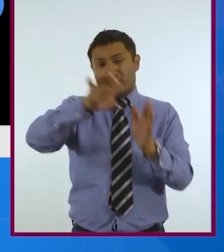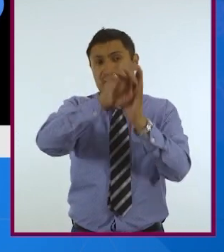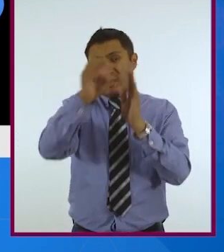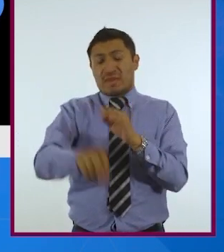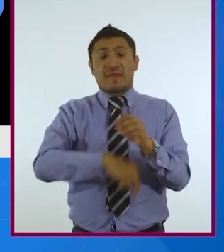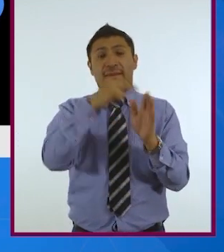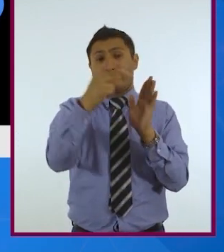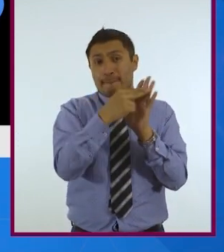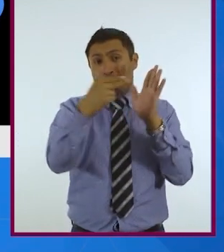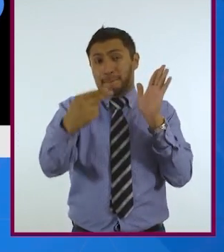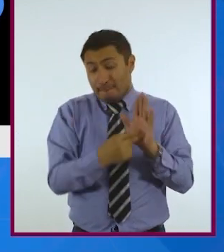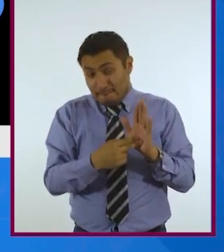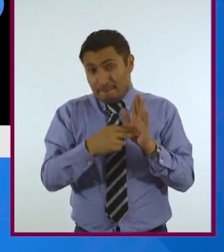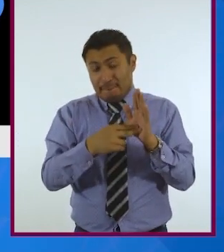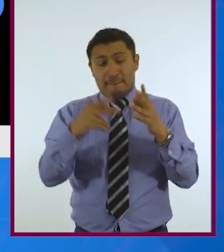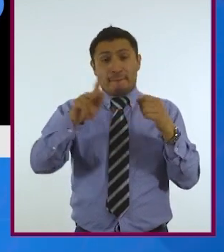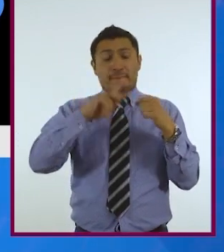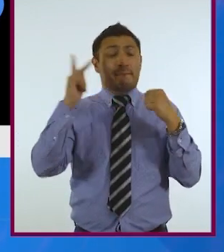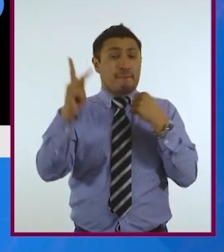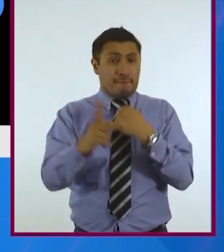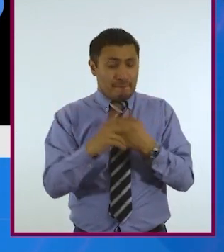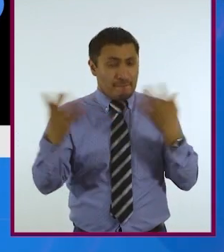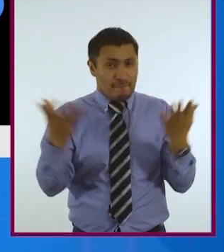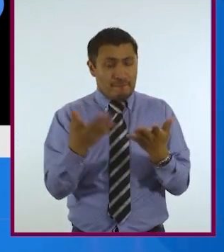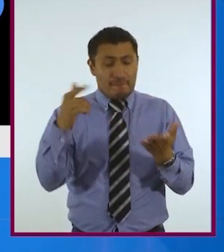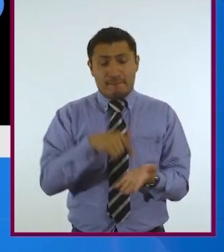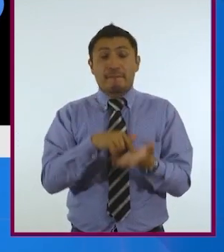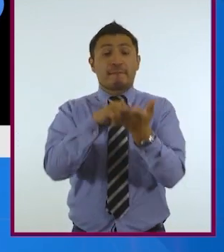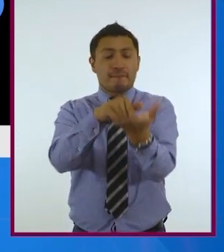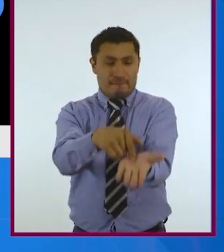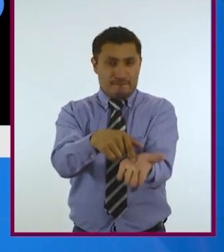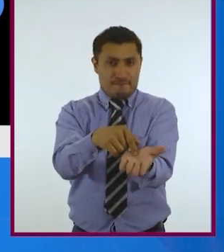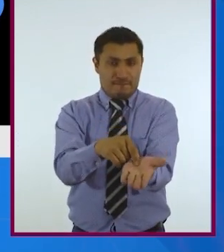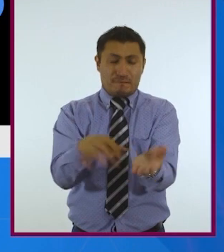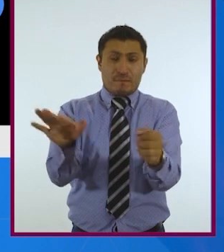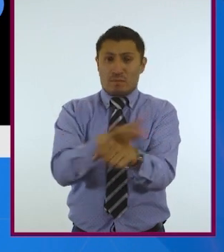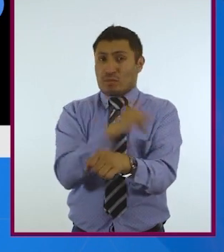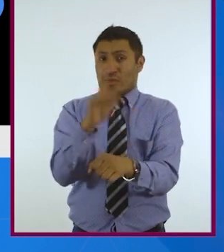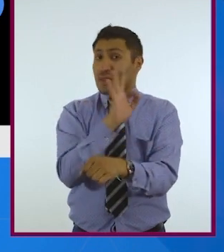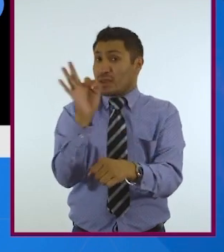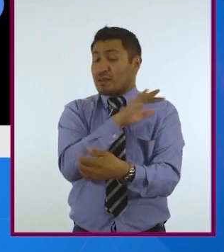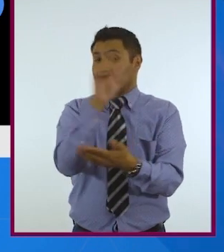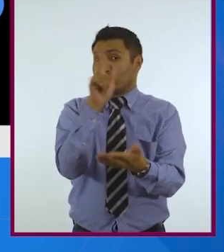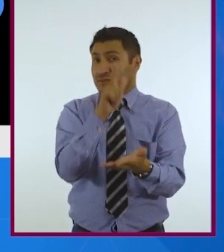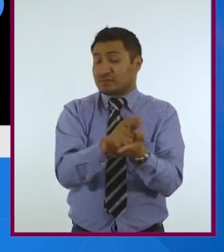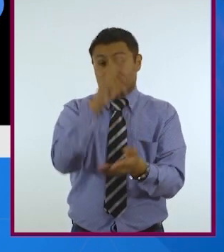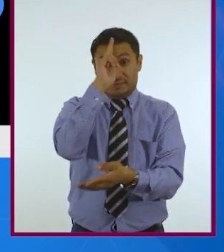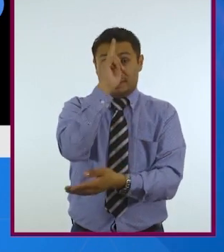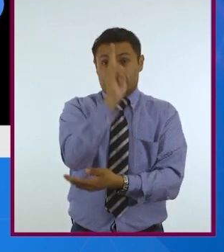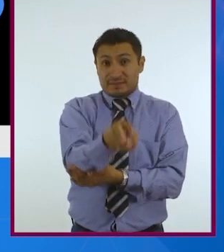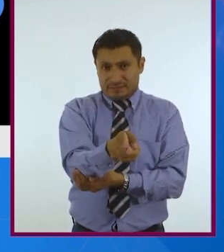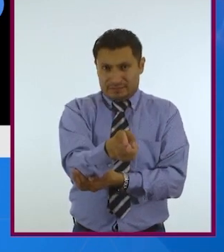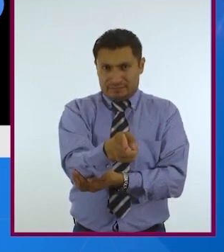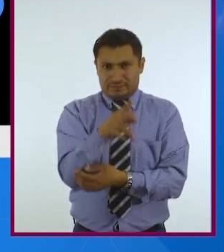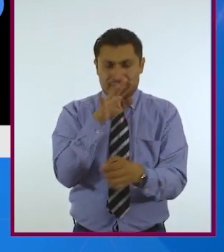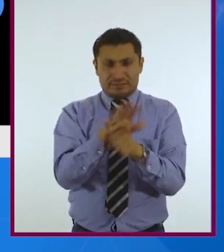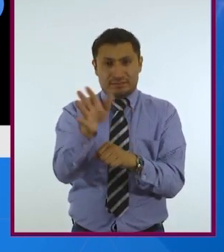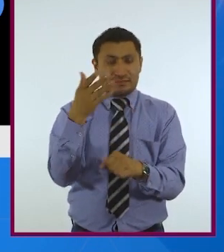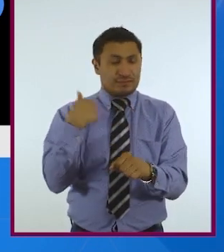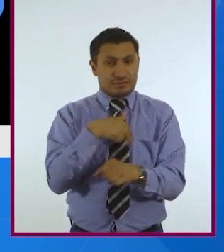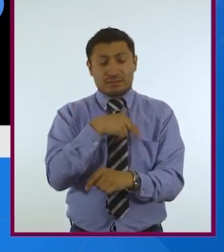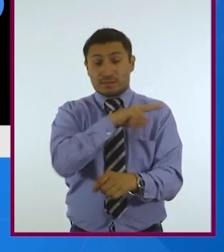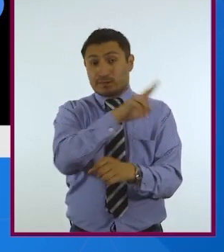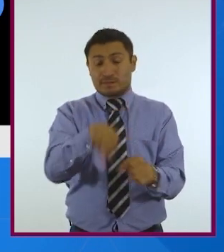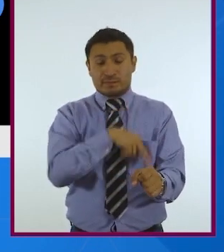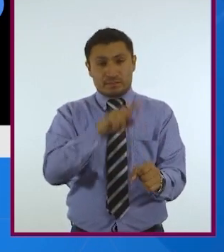la normatividad del país en el que se hace la propuesta. Porque si las leyes están prohibiendo lo que pretendemos